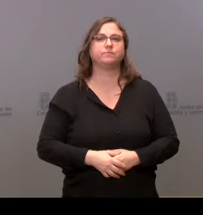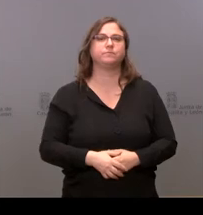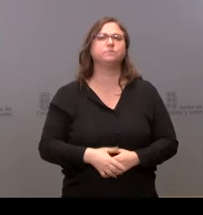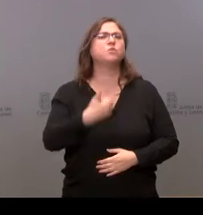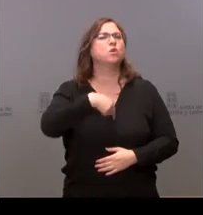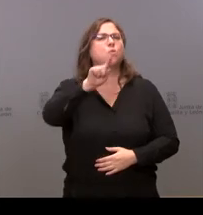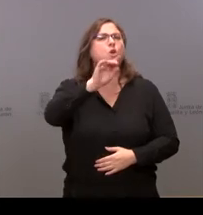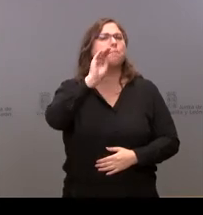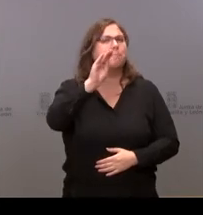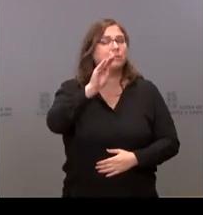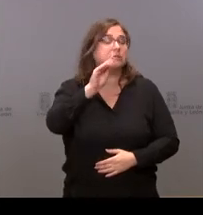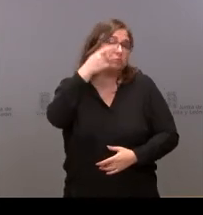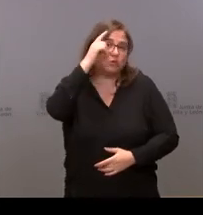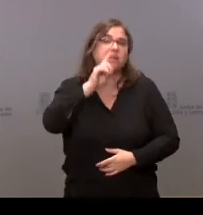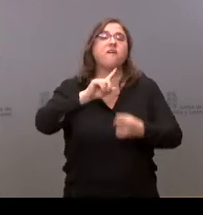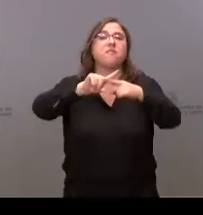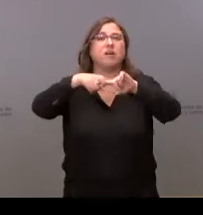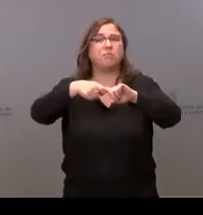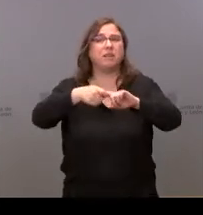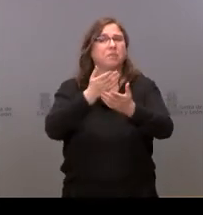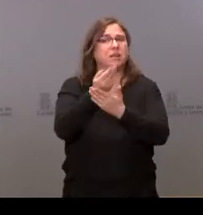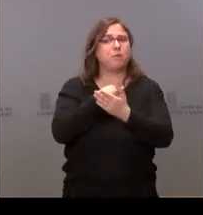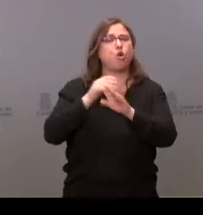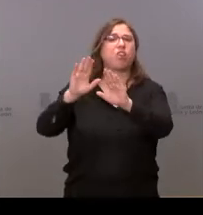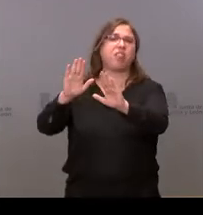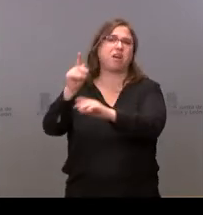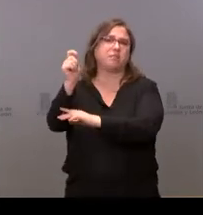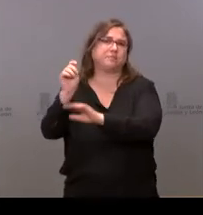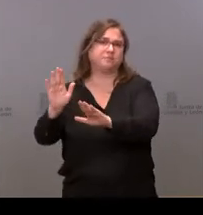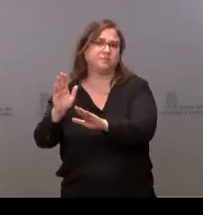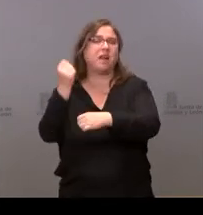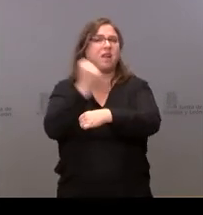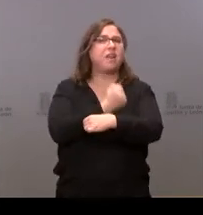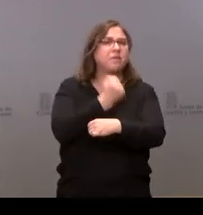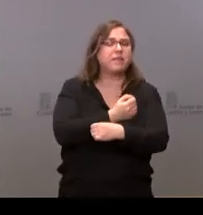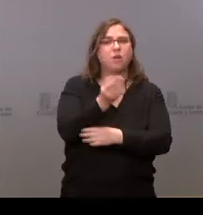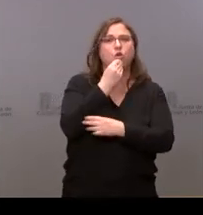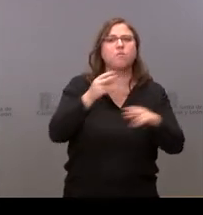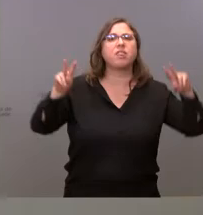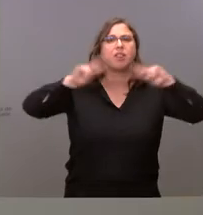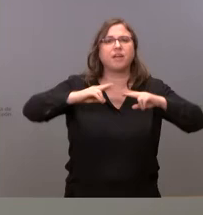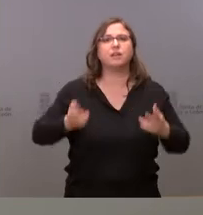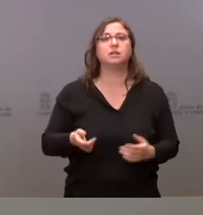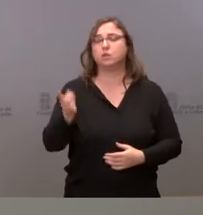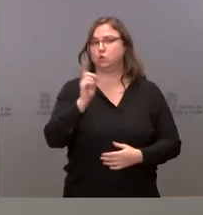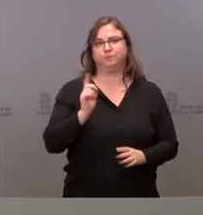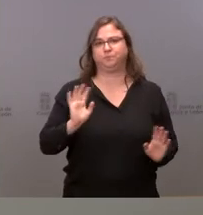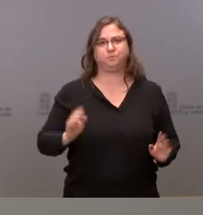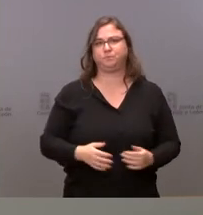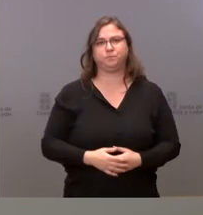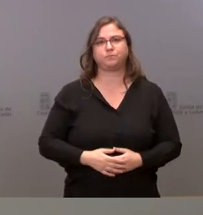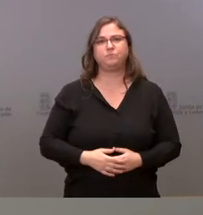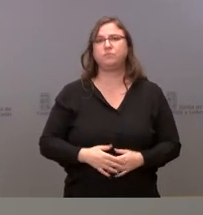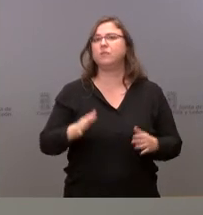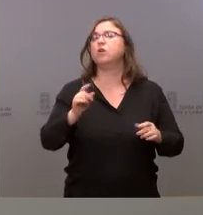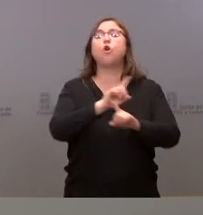sentido a las familias que no saquen a sus mayores de las residencias para las fechas navideñas para las comidas para las cenas No, ni